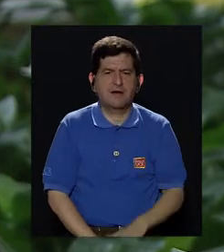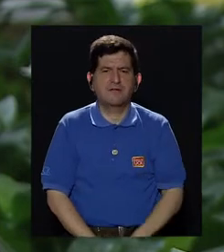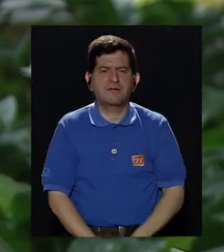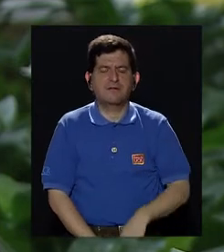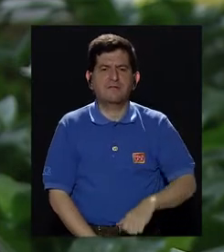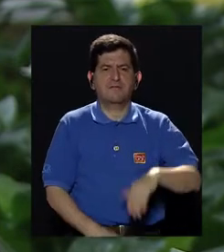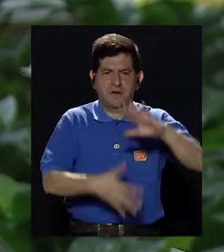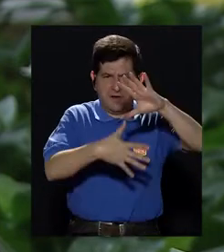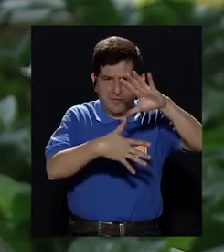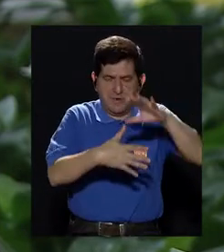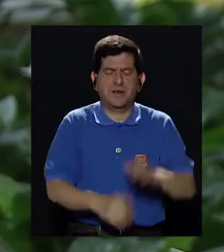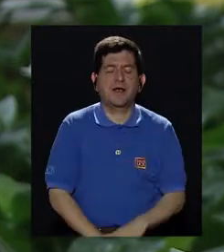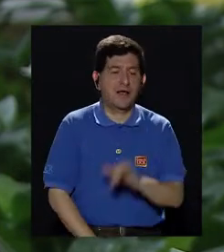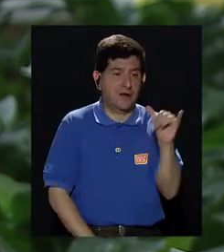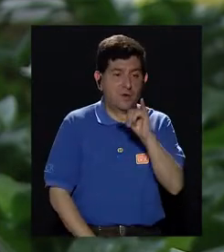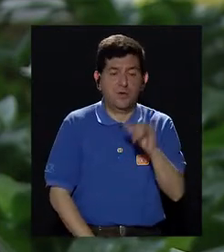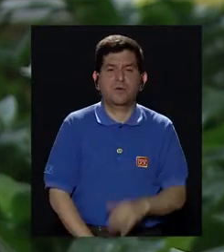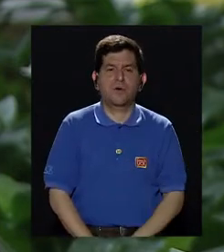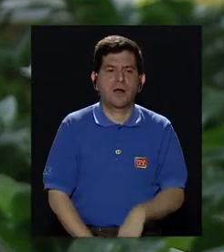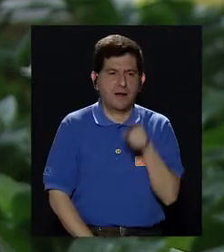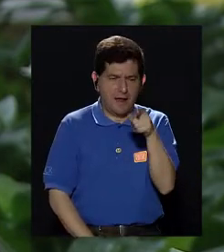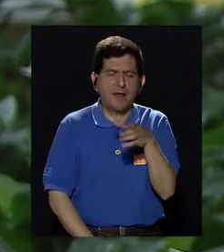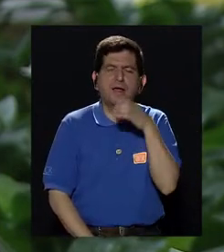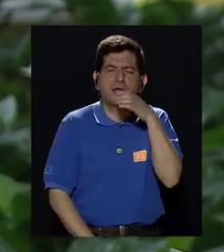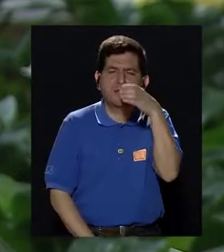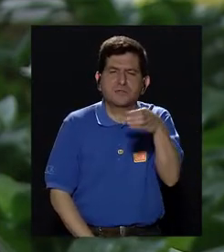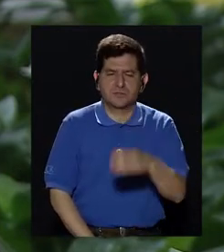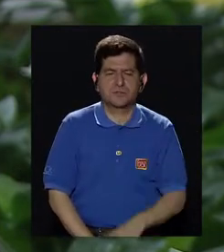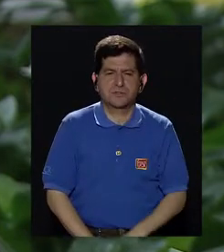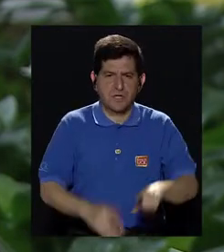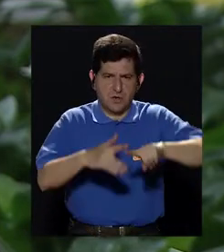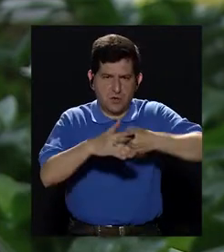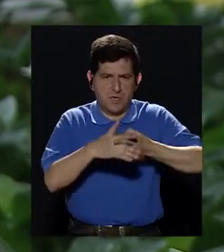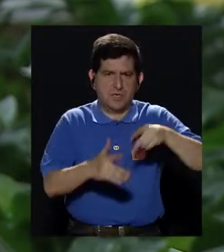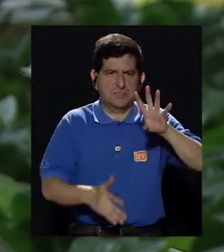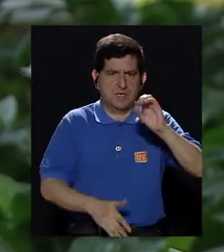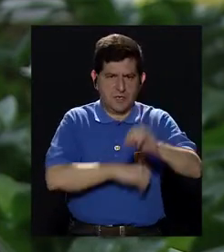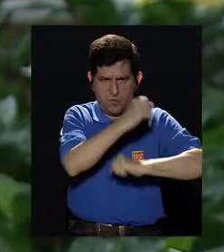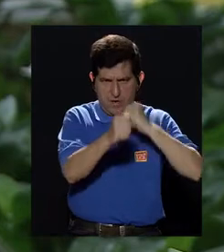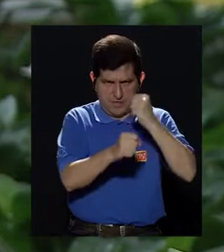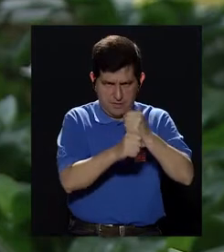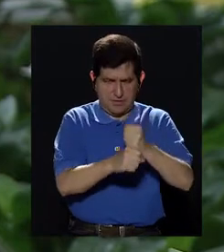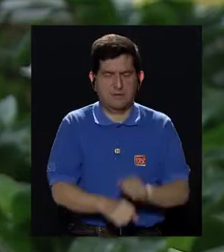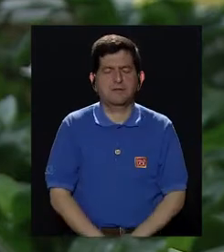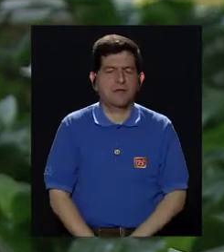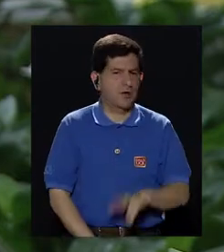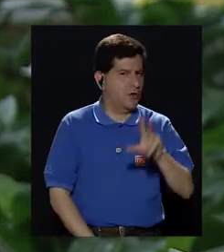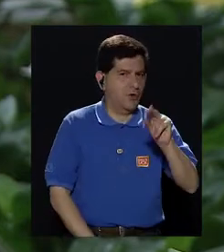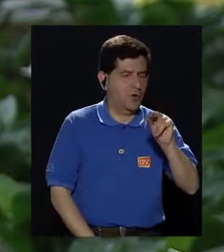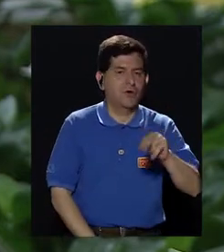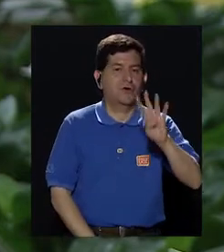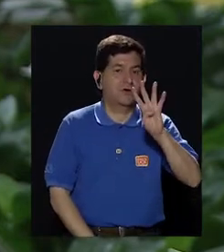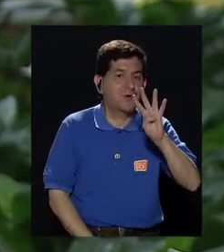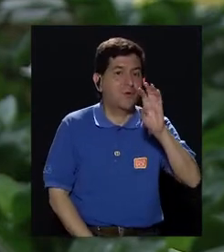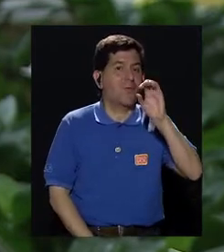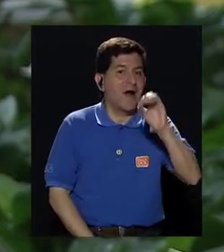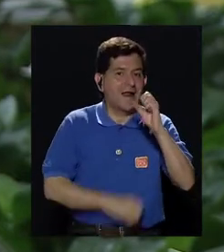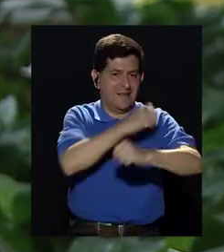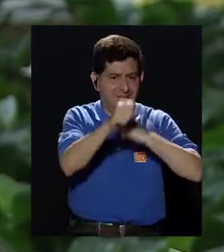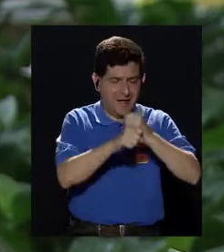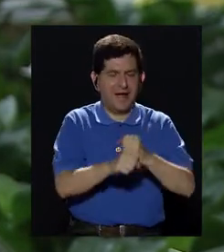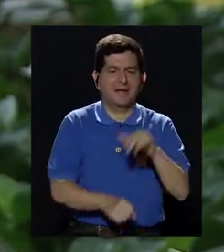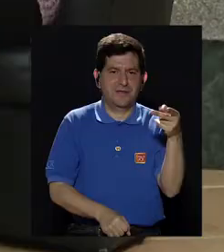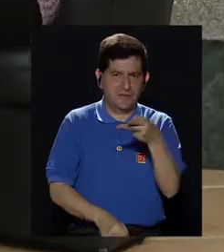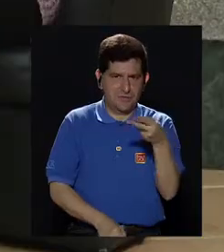riesgo. Entonces, la etnia negra también nosotros preferimos darle una recomendación y empezar a los 40 años, una vez al año, con el tacto rectal y el antígeno